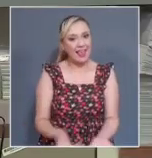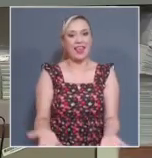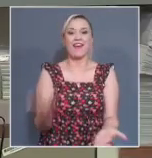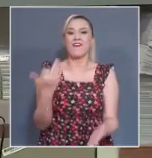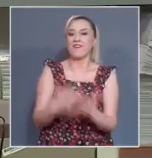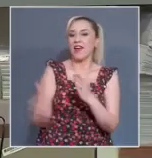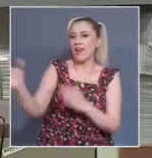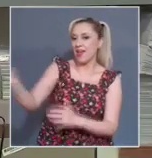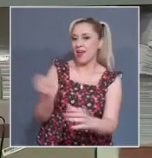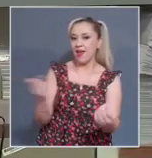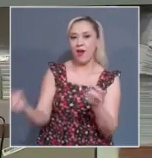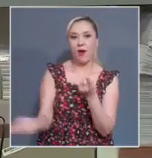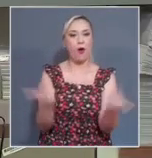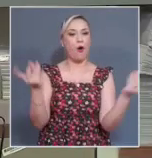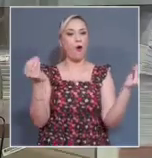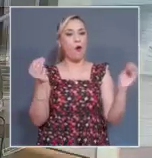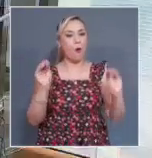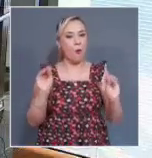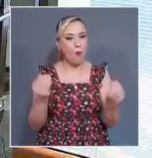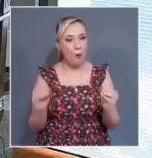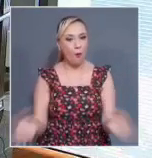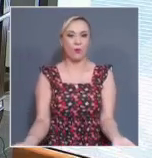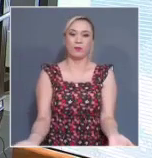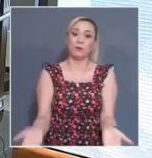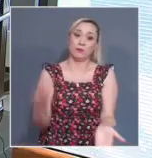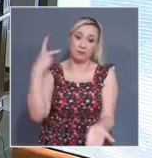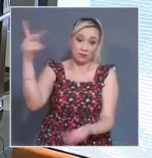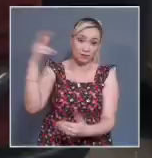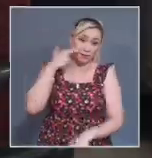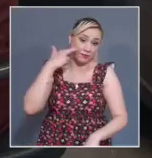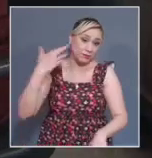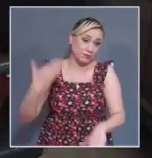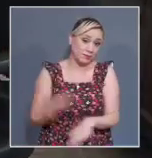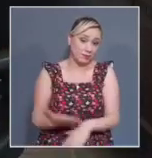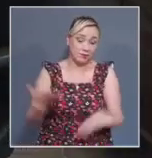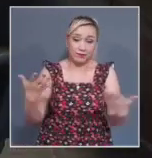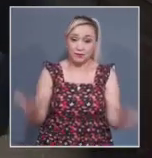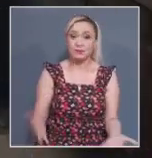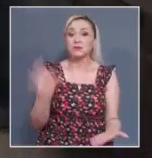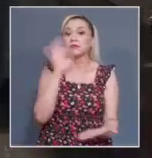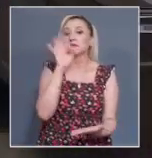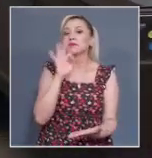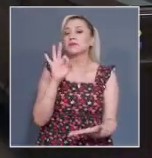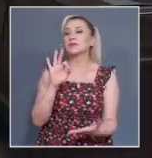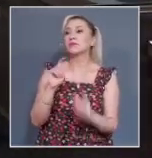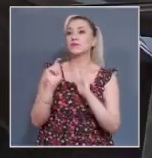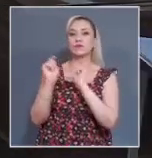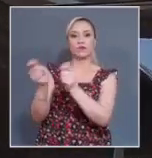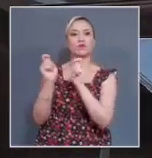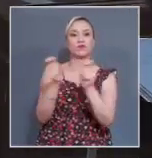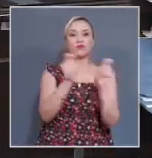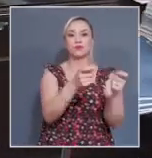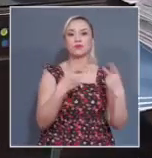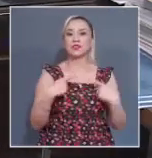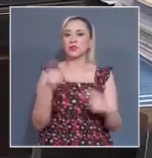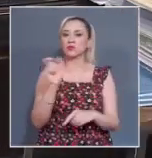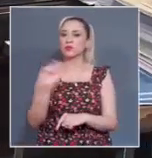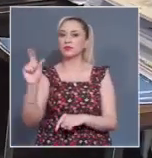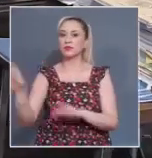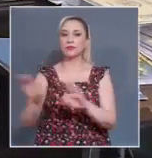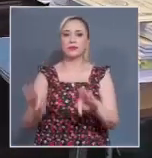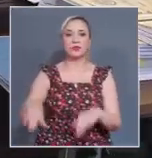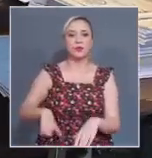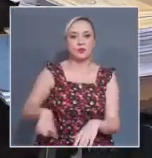las funciones que realiza un órgano parlamentario, como lo son los nombramientos de funcionarios. Para el Canal del Poder Judicial de la Federación,